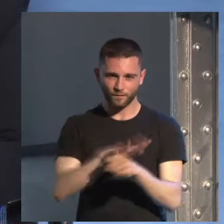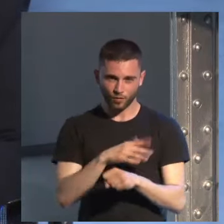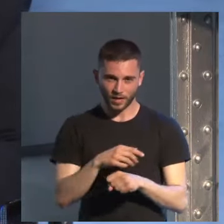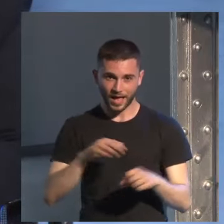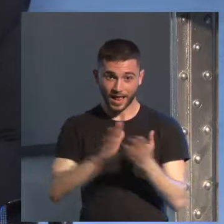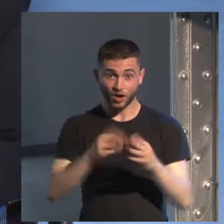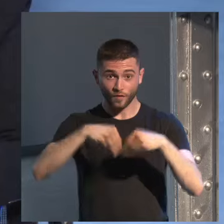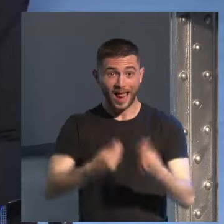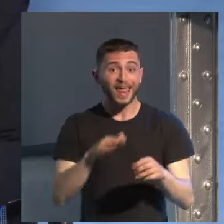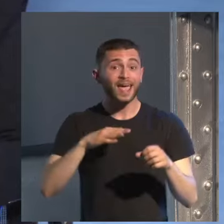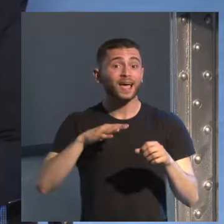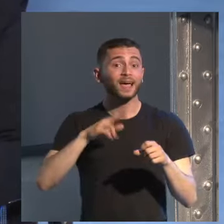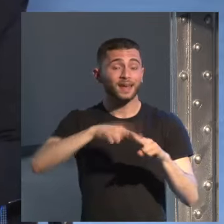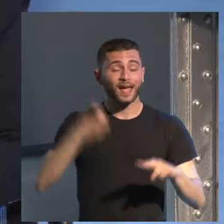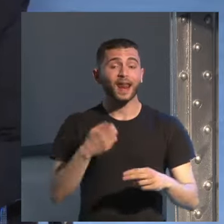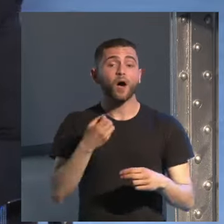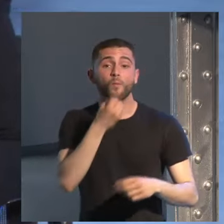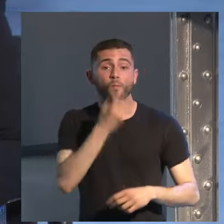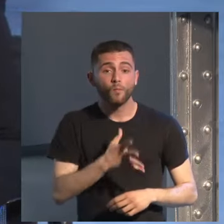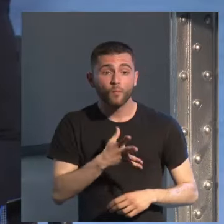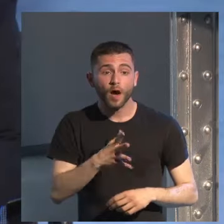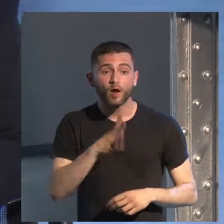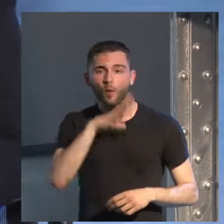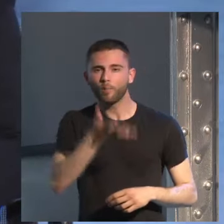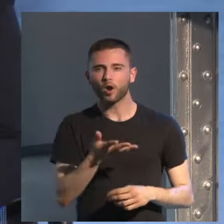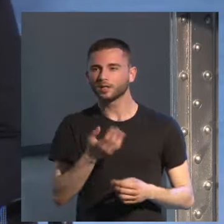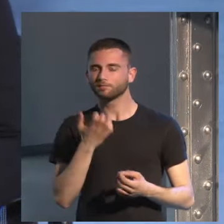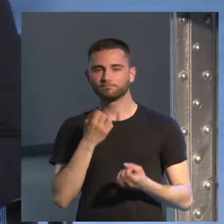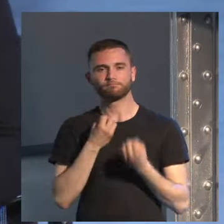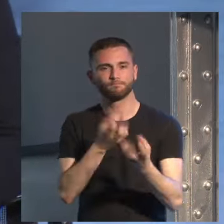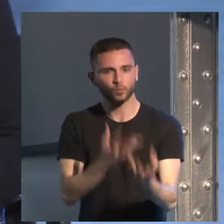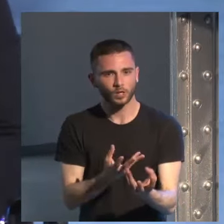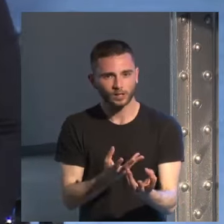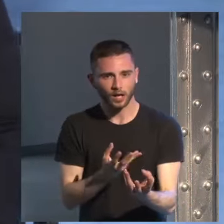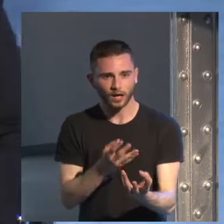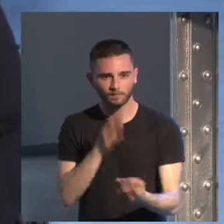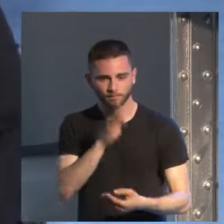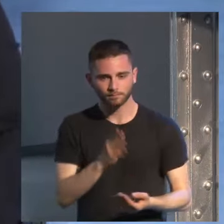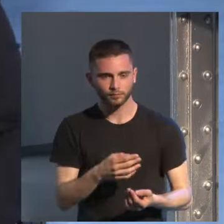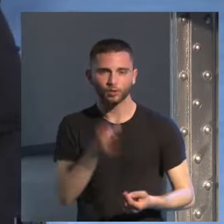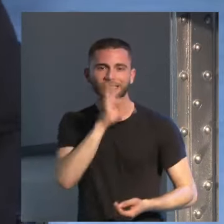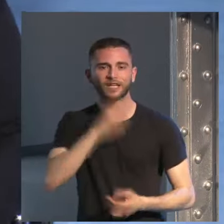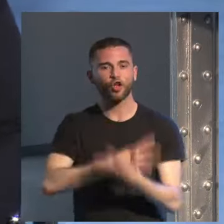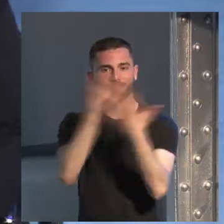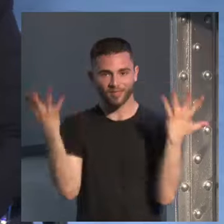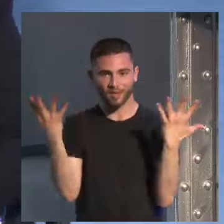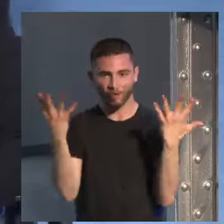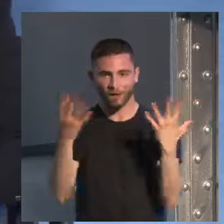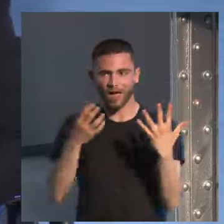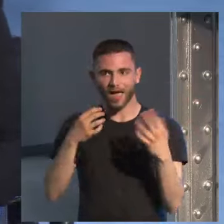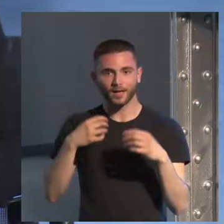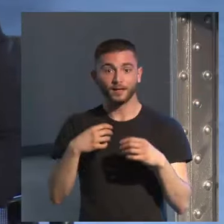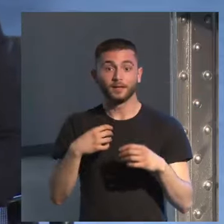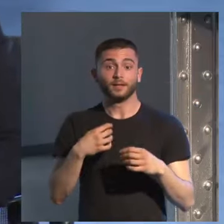es que vuelve a ser una novela de testimonio testimonio la novela data del siglo XIX como sabemos todos y su